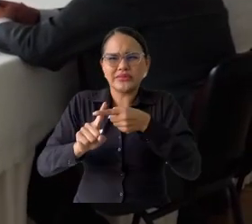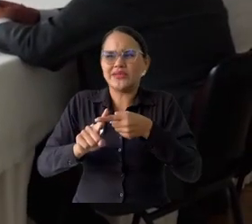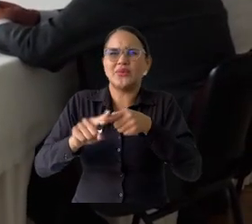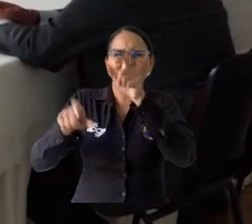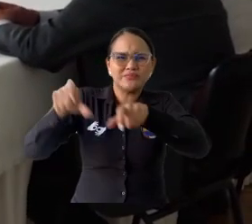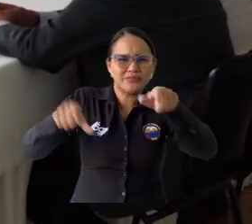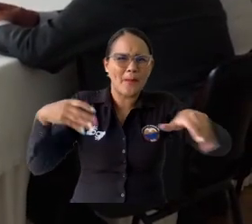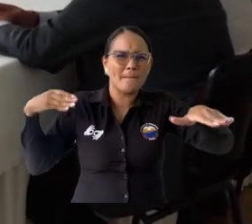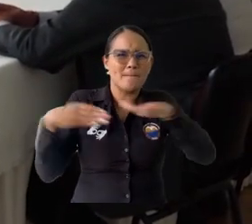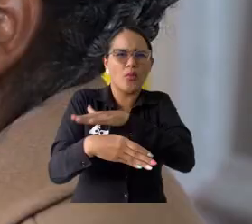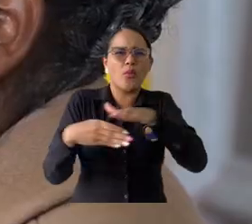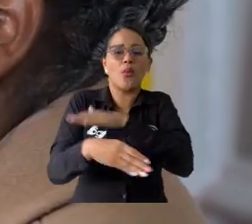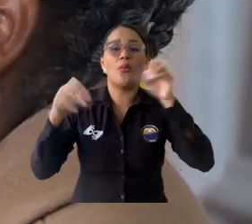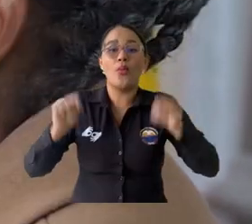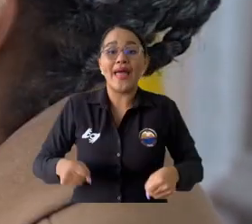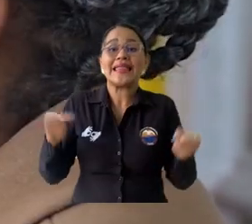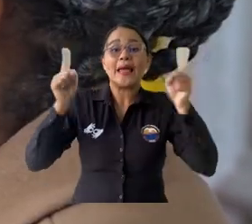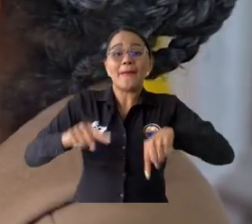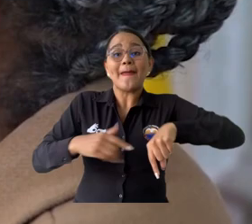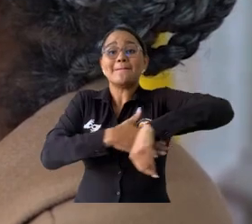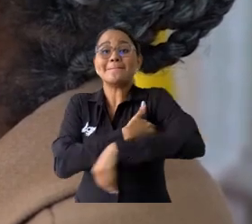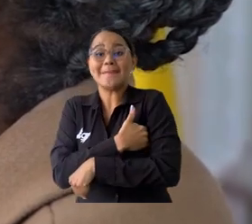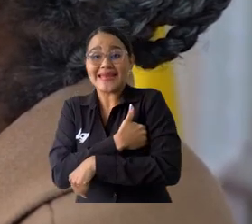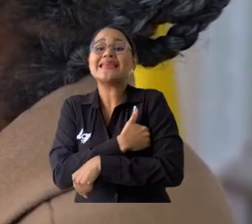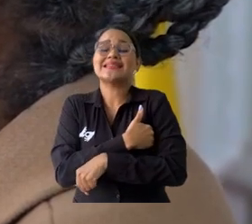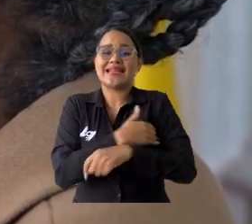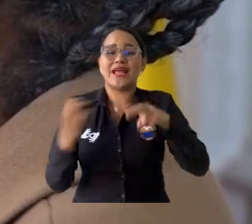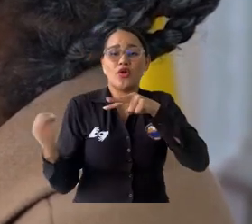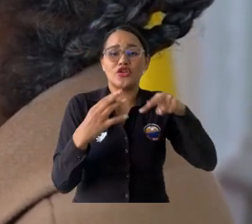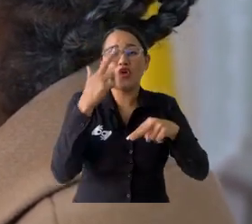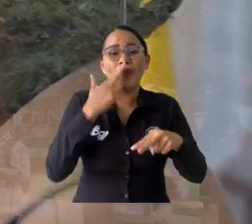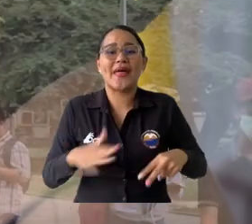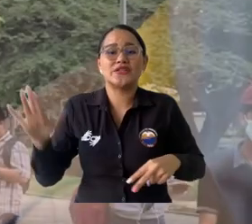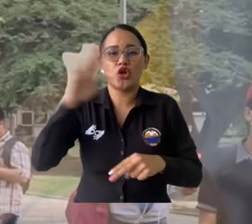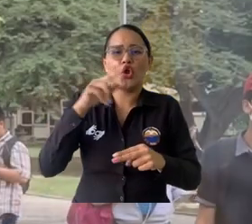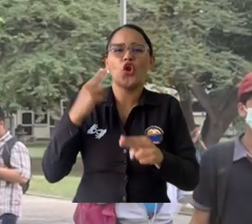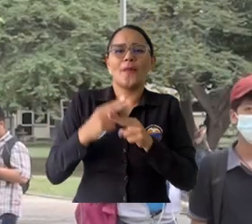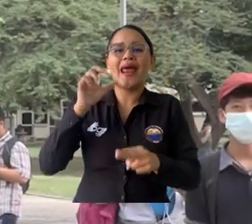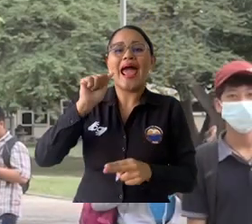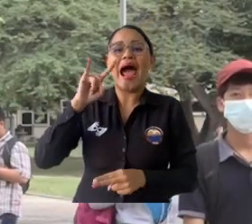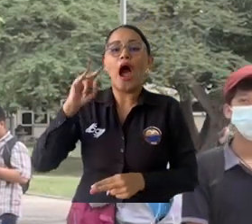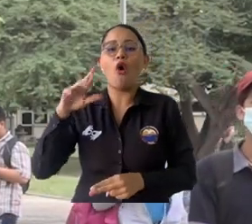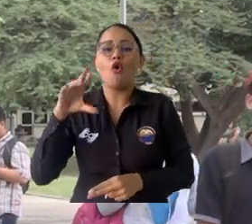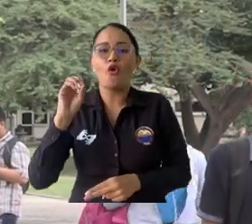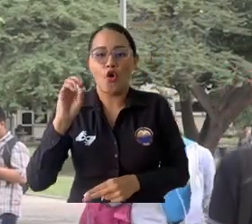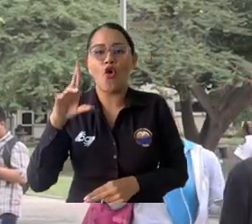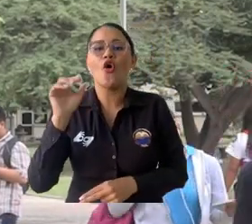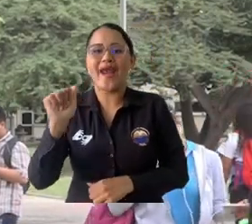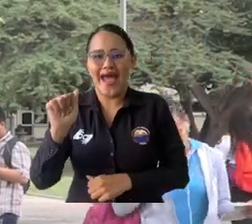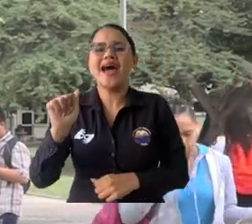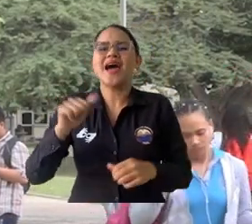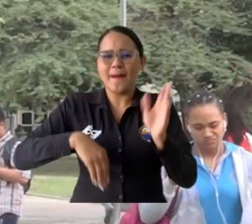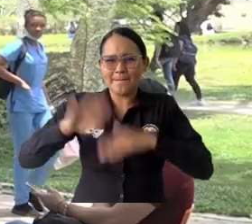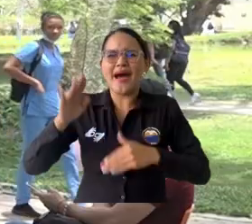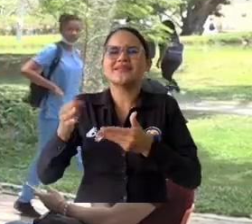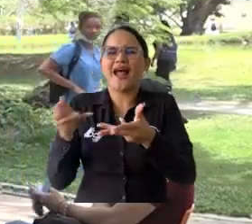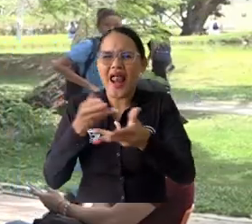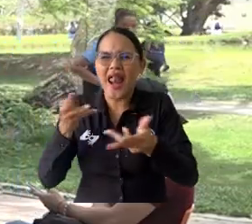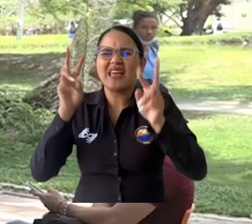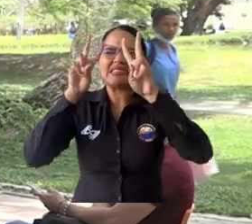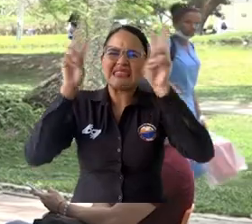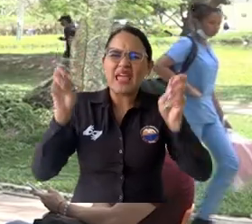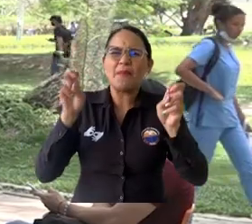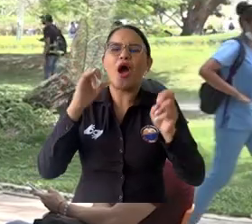llevó a cabo una reunión con la Ministra de Educación Nacional, Aurora Vergara Figueroa, donde se dialogó sobre el programa de gobierno Universidad en tu